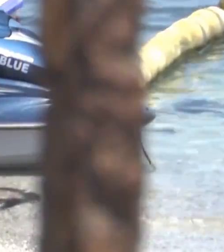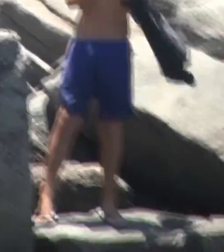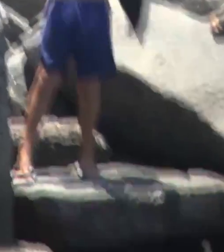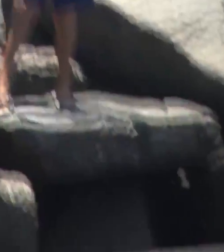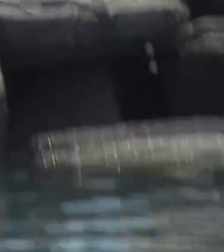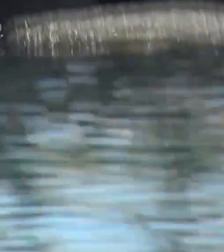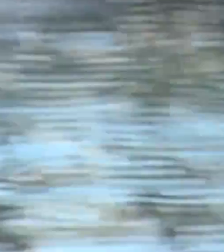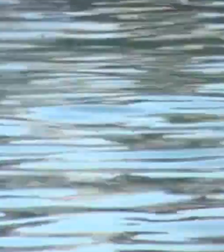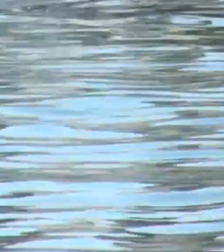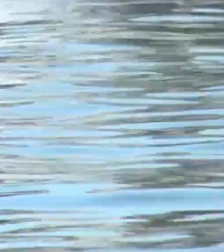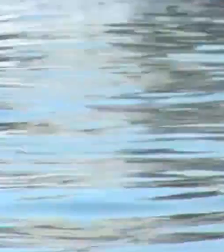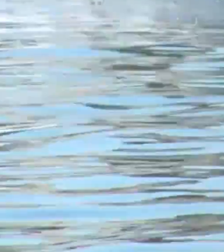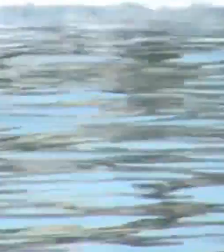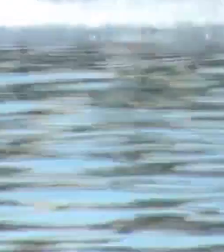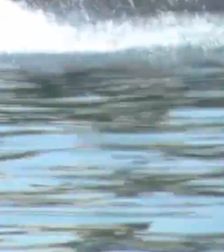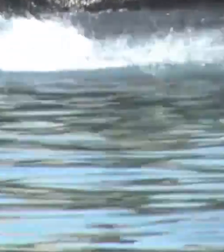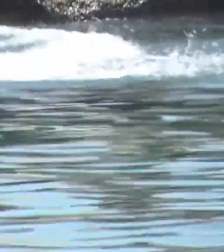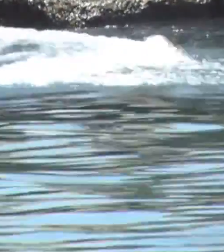Gracias. Gracias.